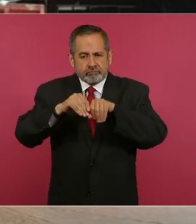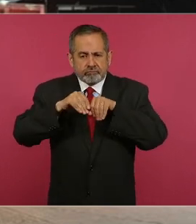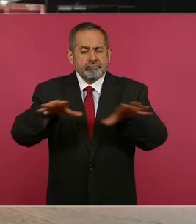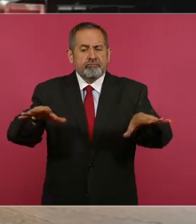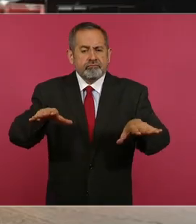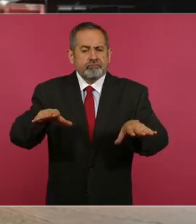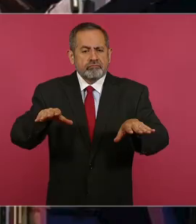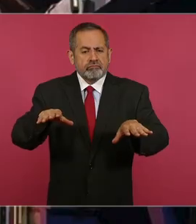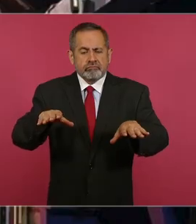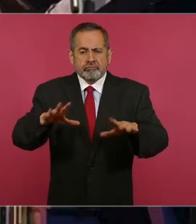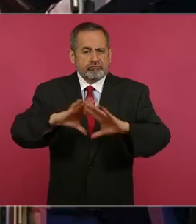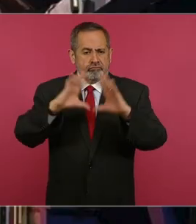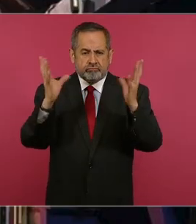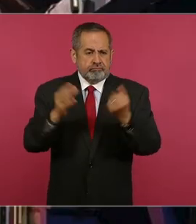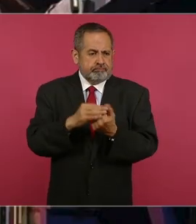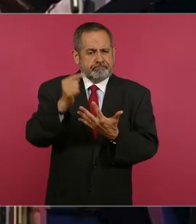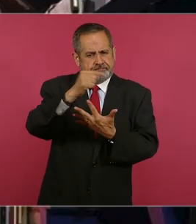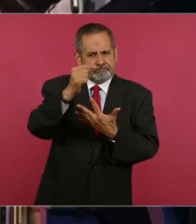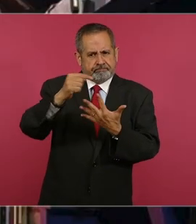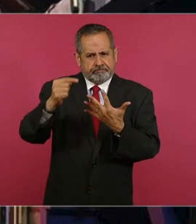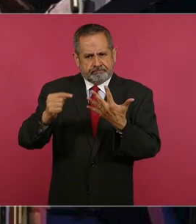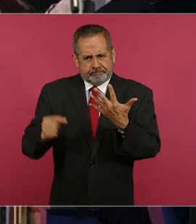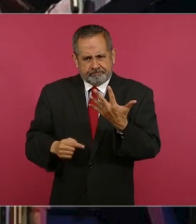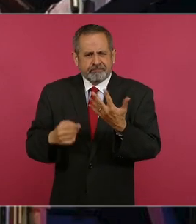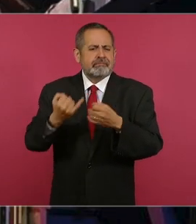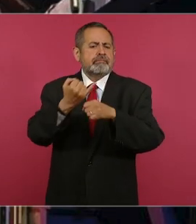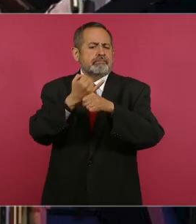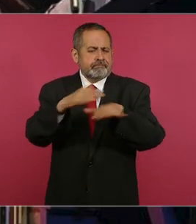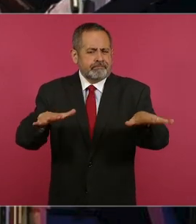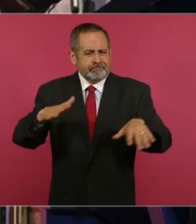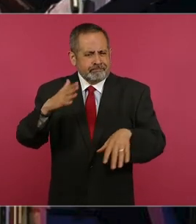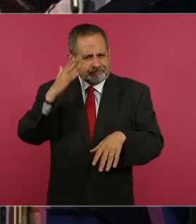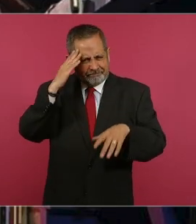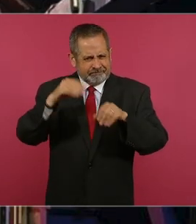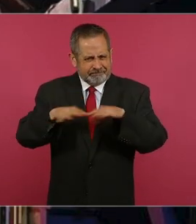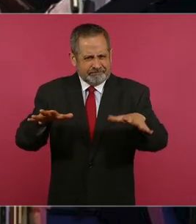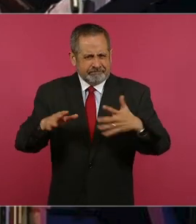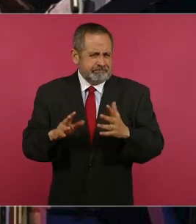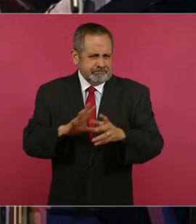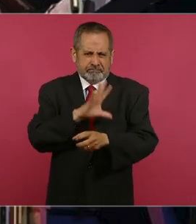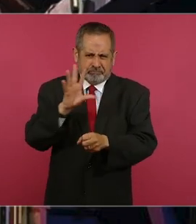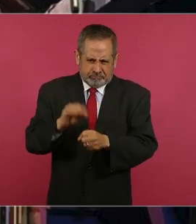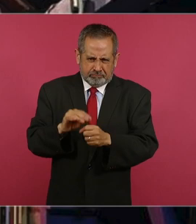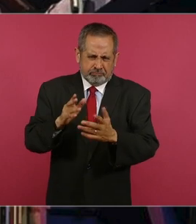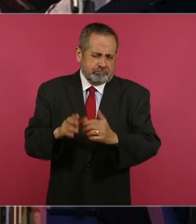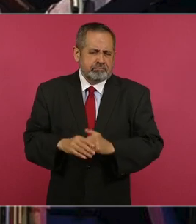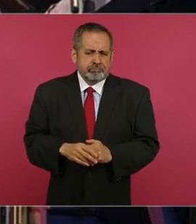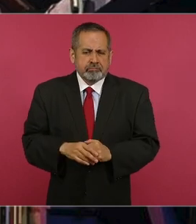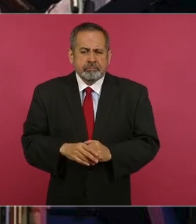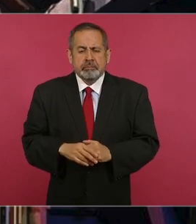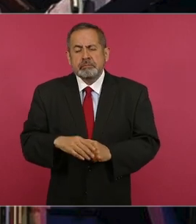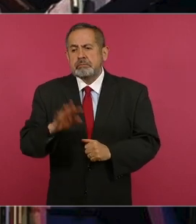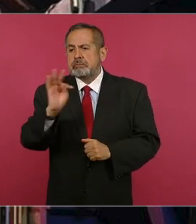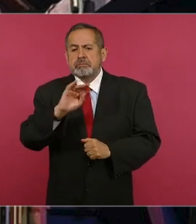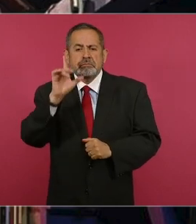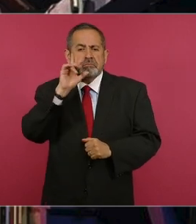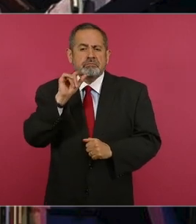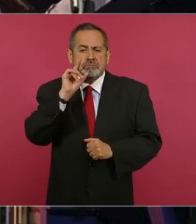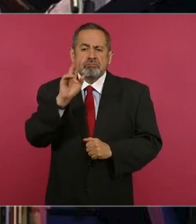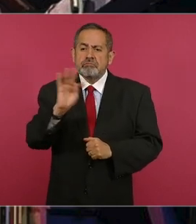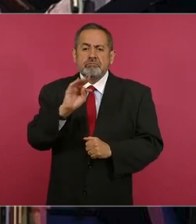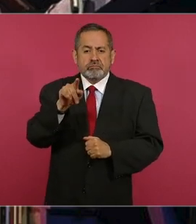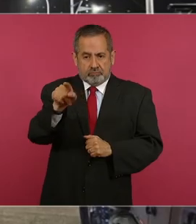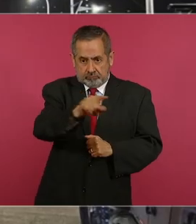general. Mañana es muy probable que estén aquí